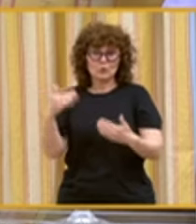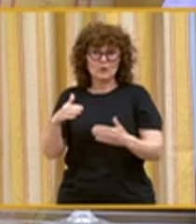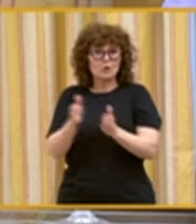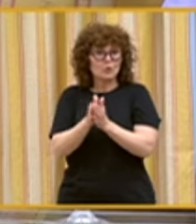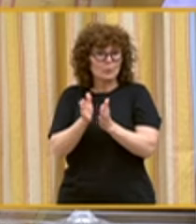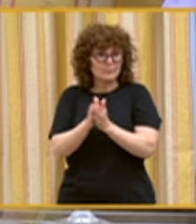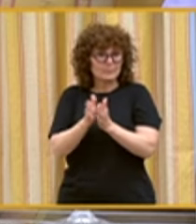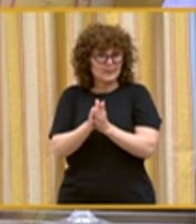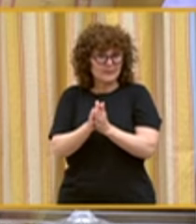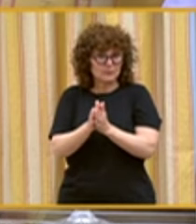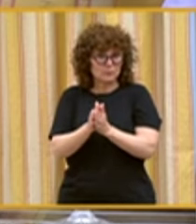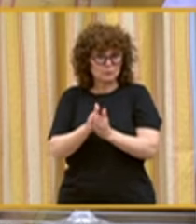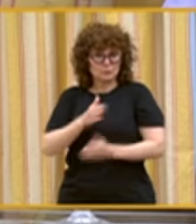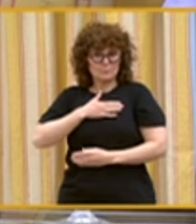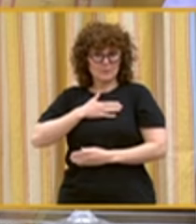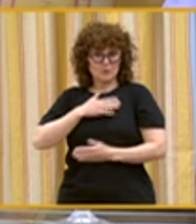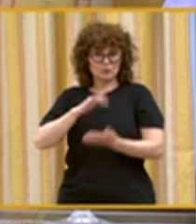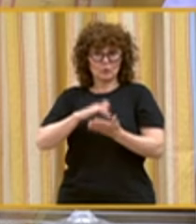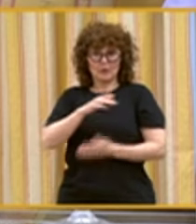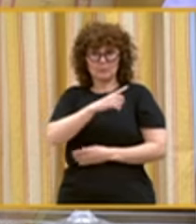míos han ido a la cárcel.